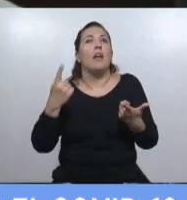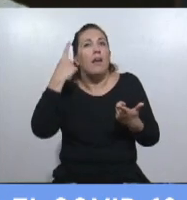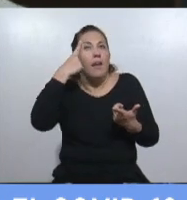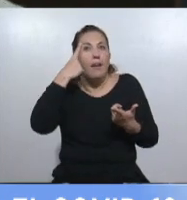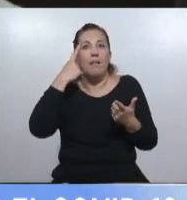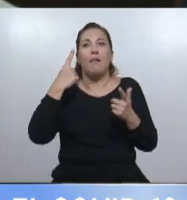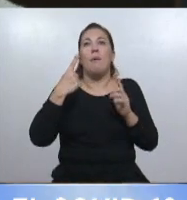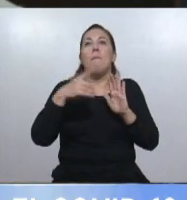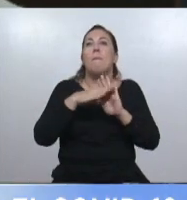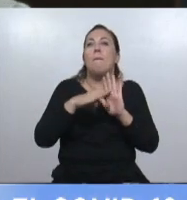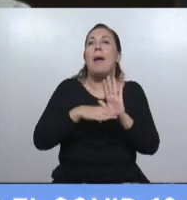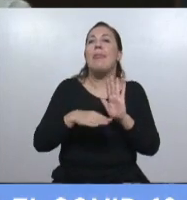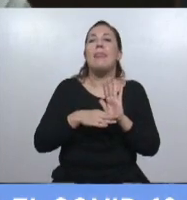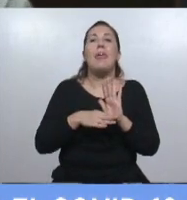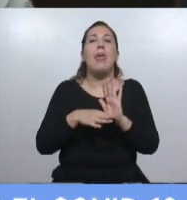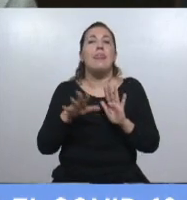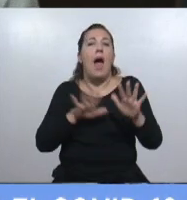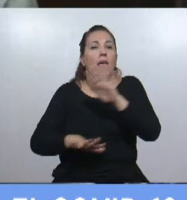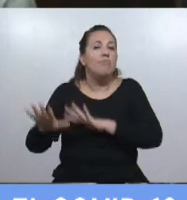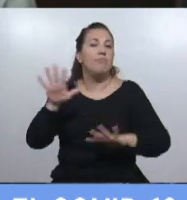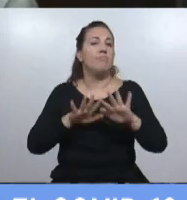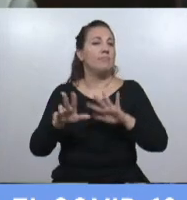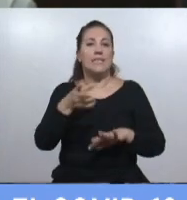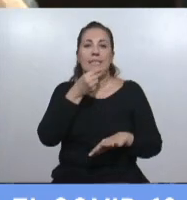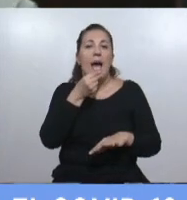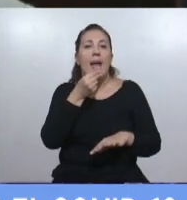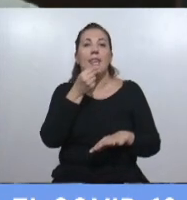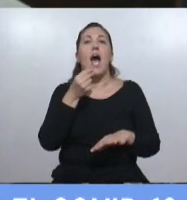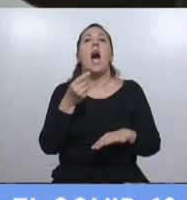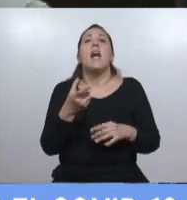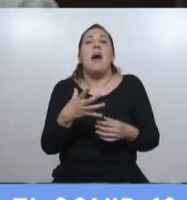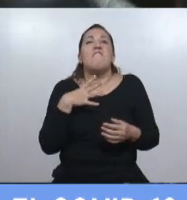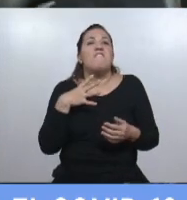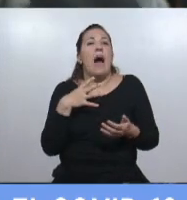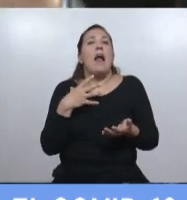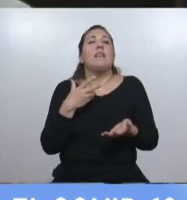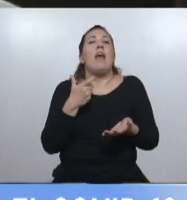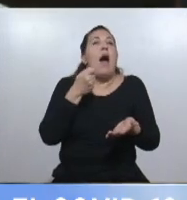establecidas, sin ninguna inversión en infraestructura escolar,